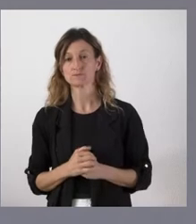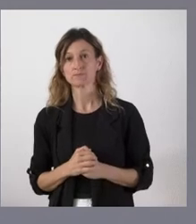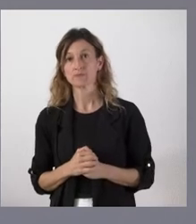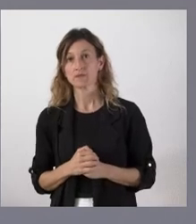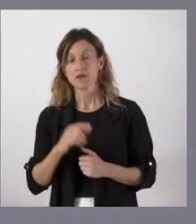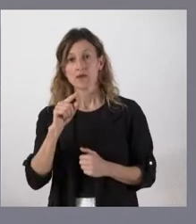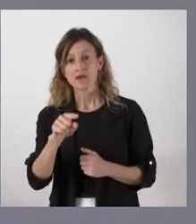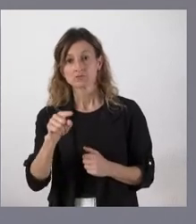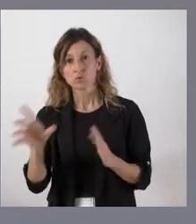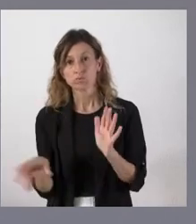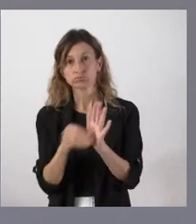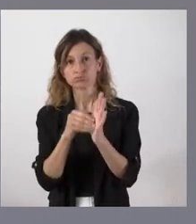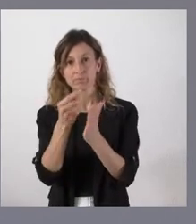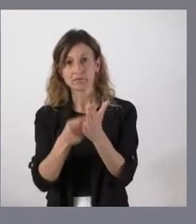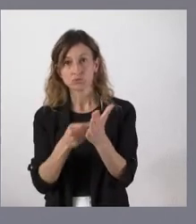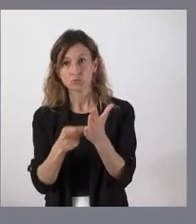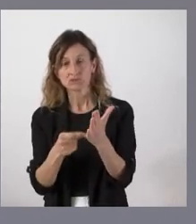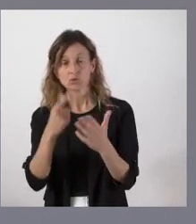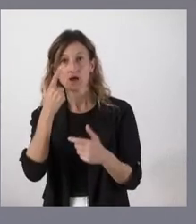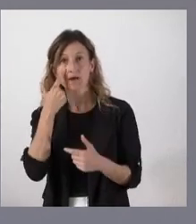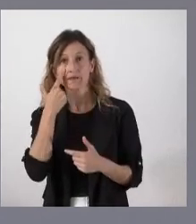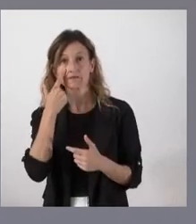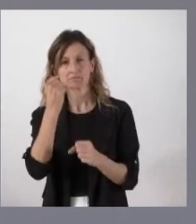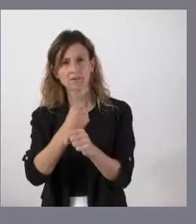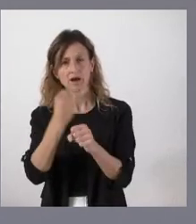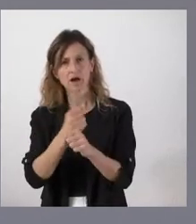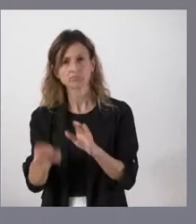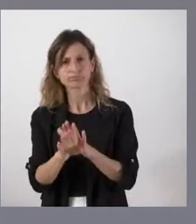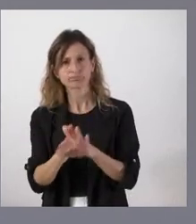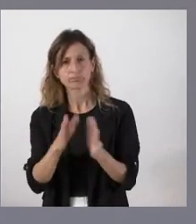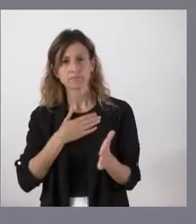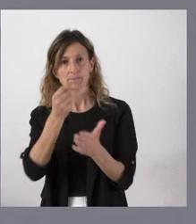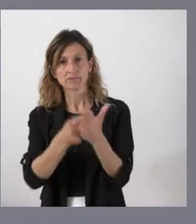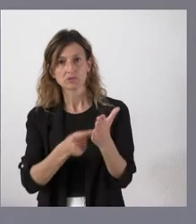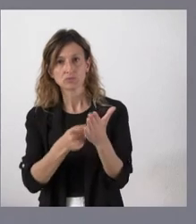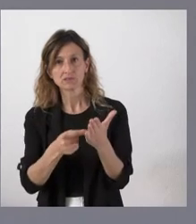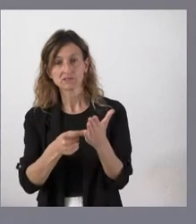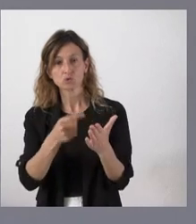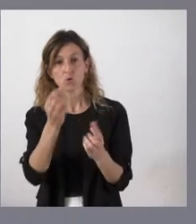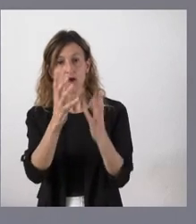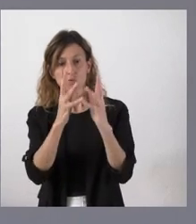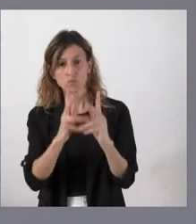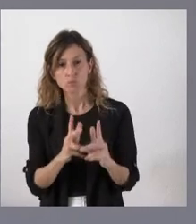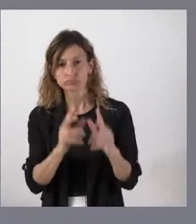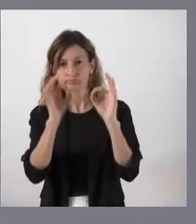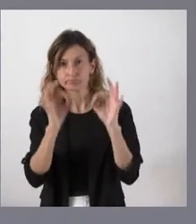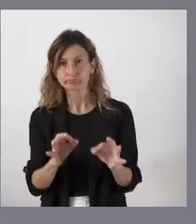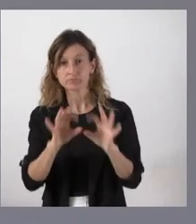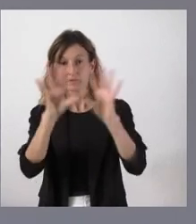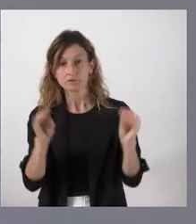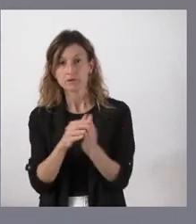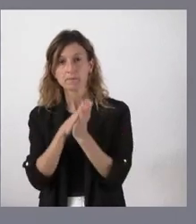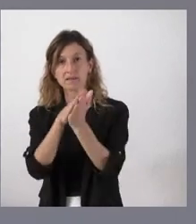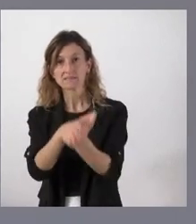imputaremos al presupuesto. Yo creo que vamos a seguir trabajando intensamente nuestro presupuesto, cerrar finalmente las cifras y poderlo presentar.